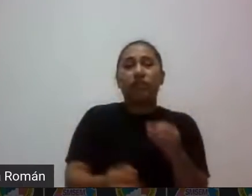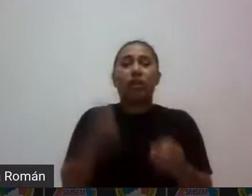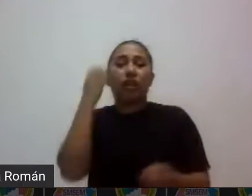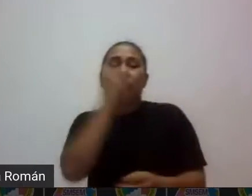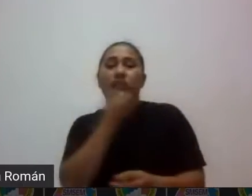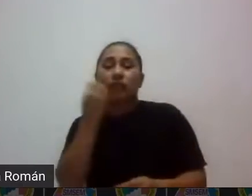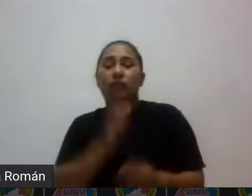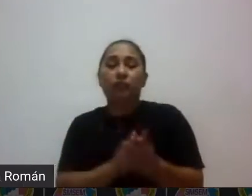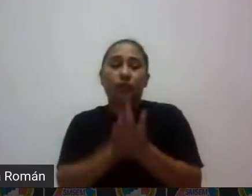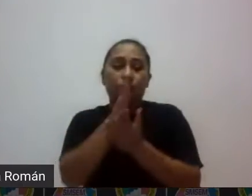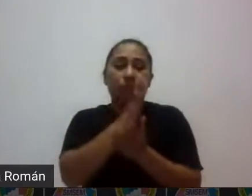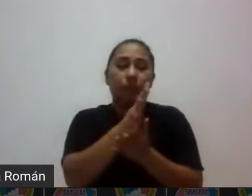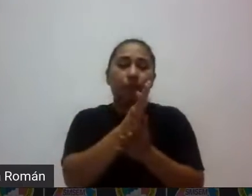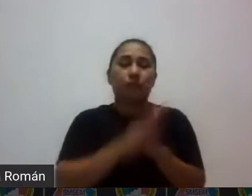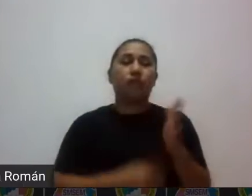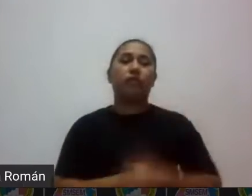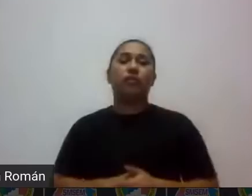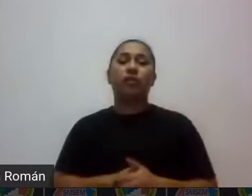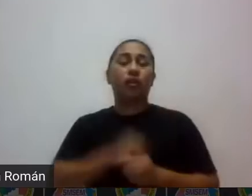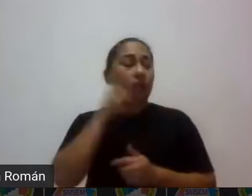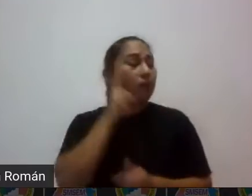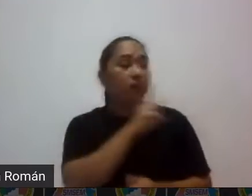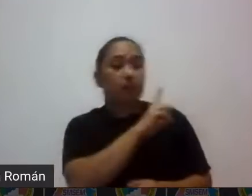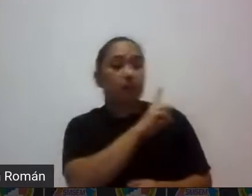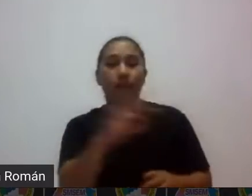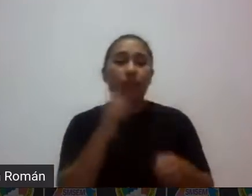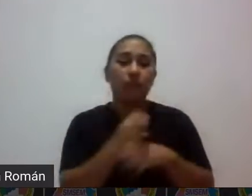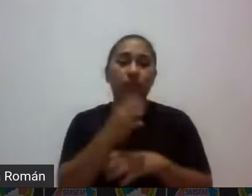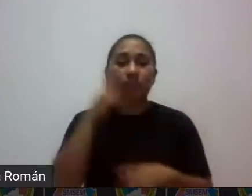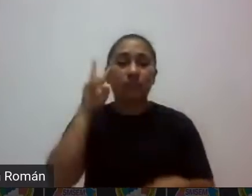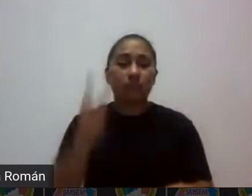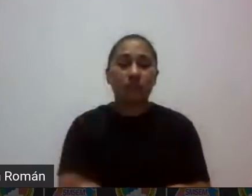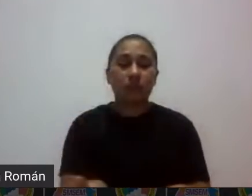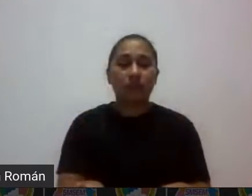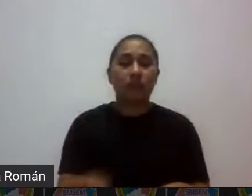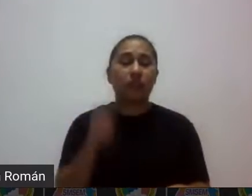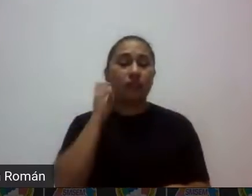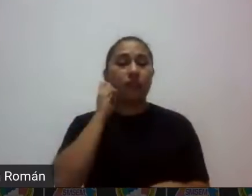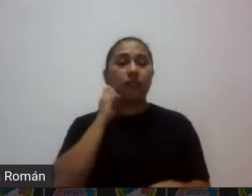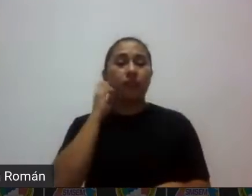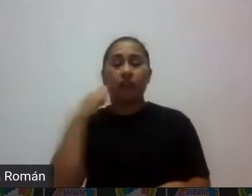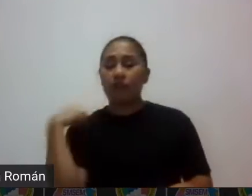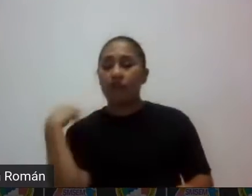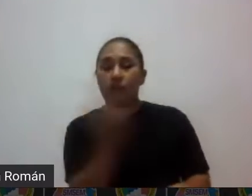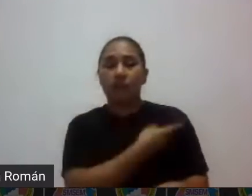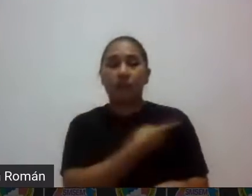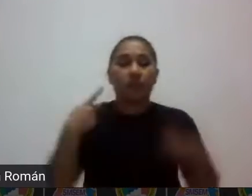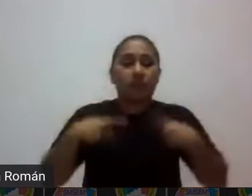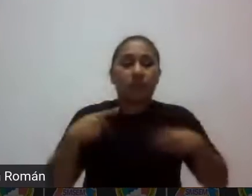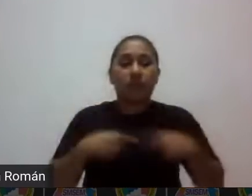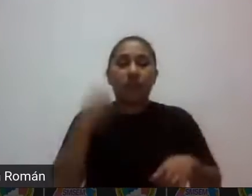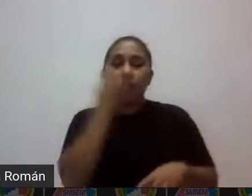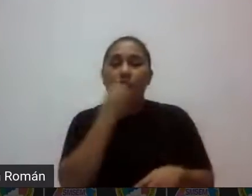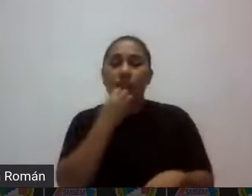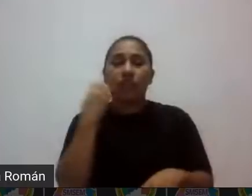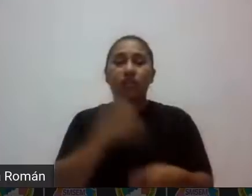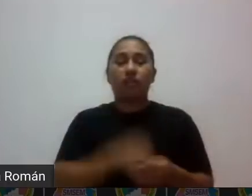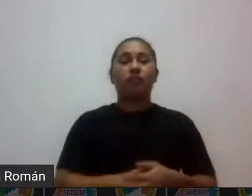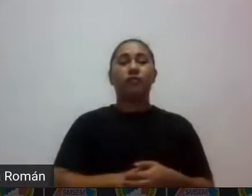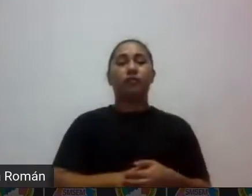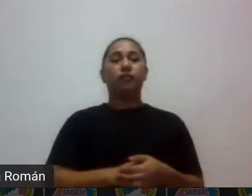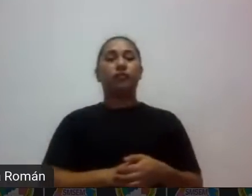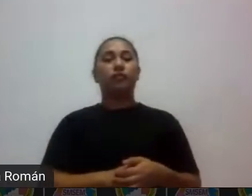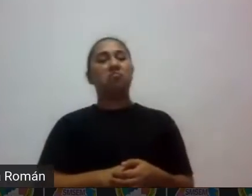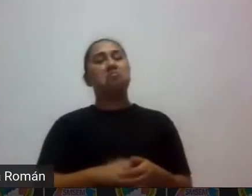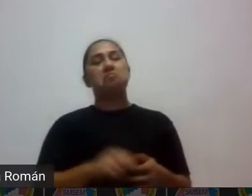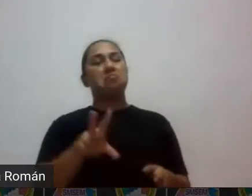y veamos el estado real de nuestra poblaciones de estudiantil no se van a tomar decisiones